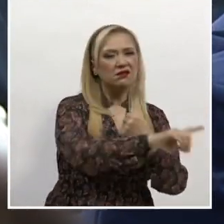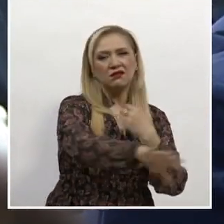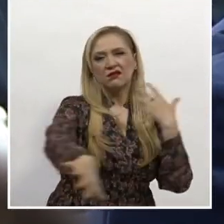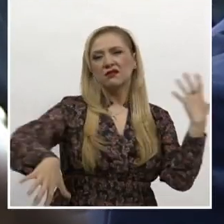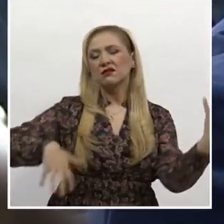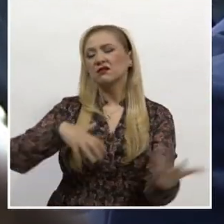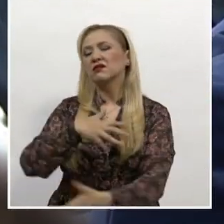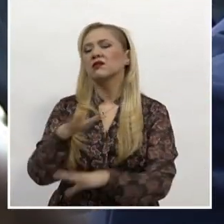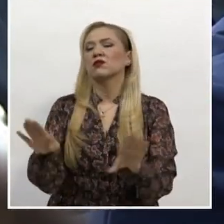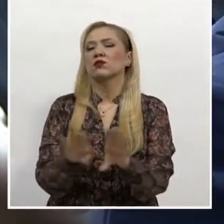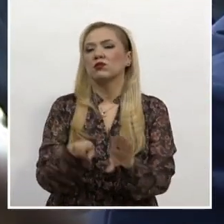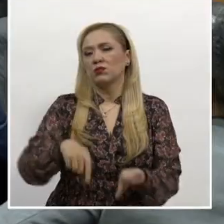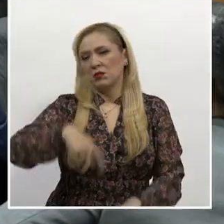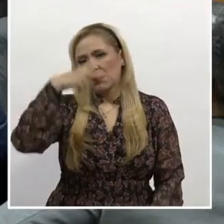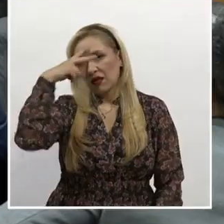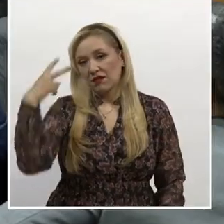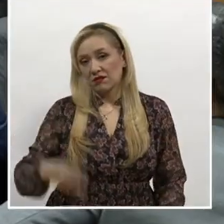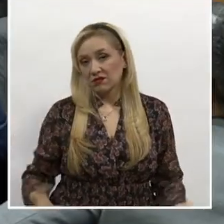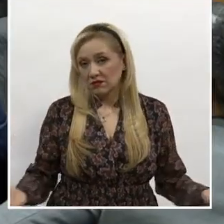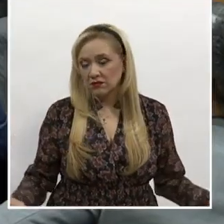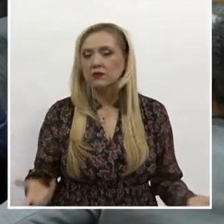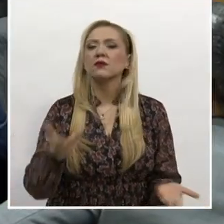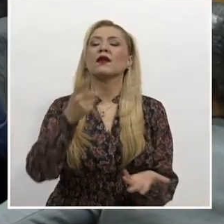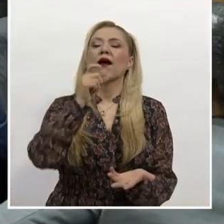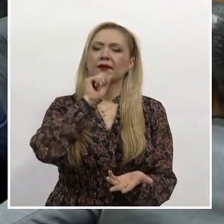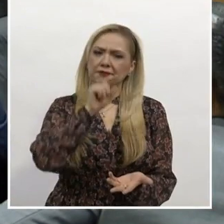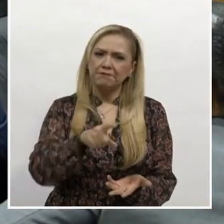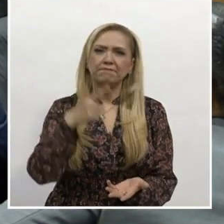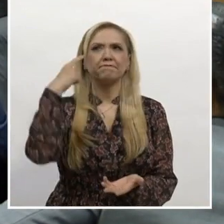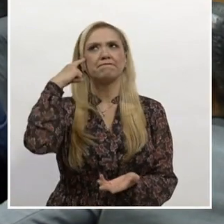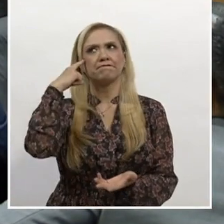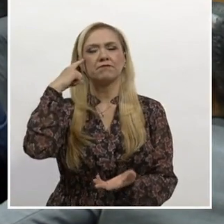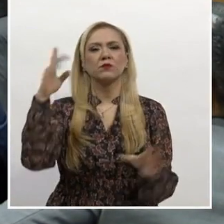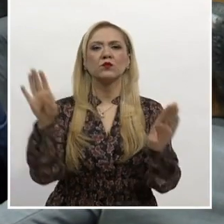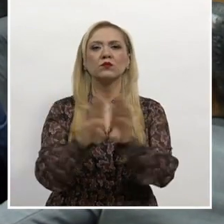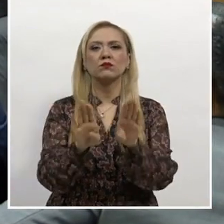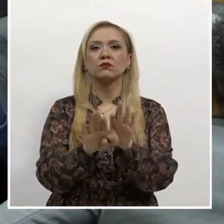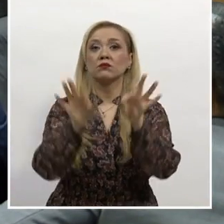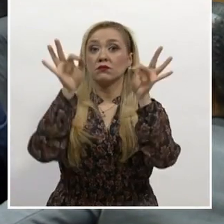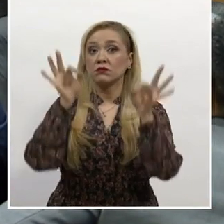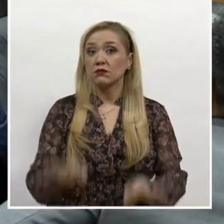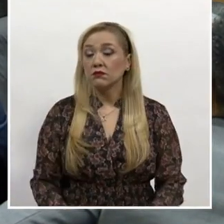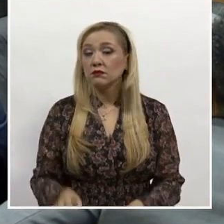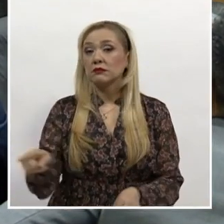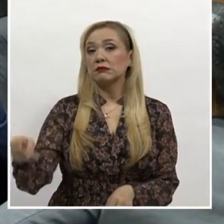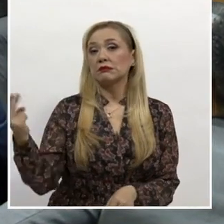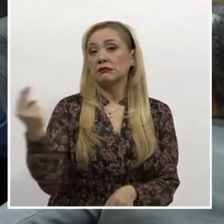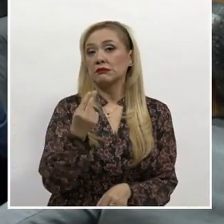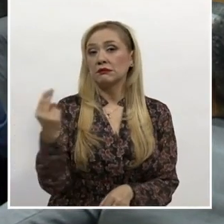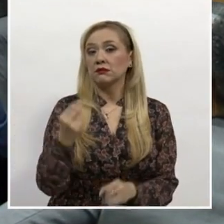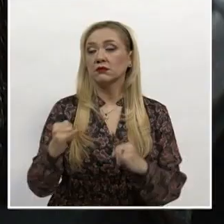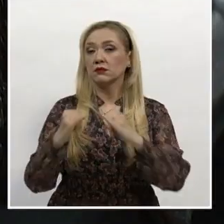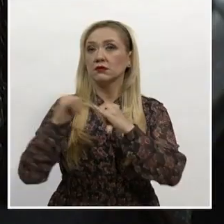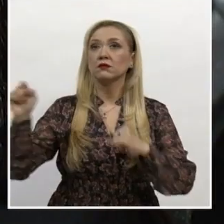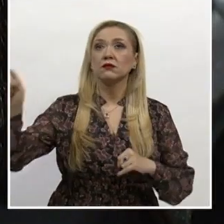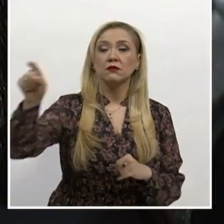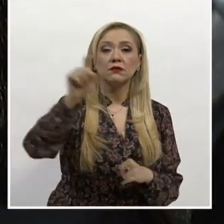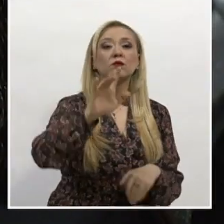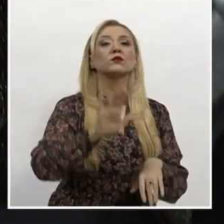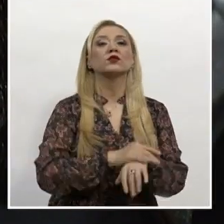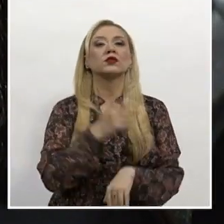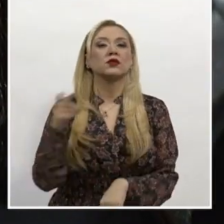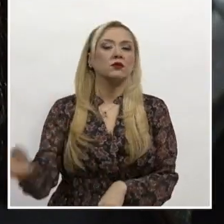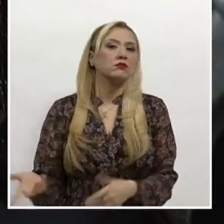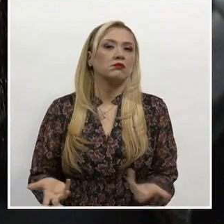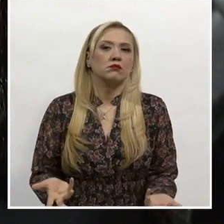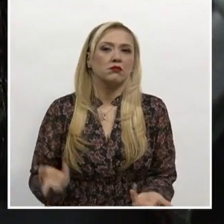acceso a la justicia en México. Asimismo, llamó a distinguir entre la legitimación que necesitan las instituciones frente a su uso